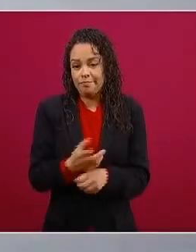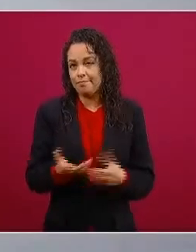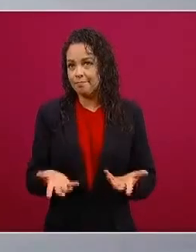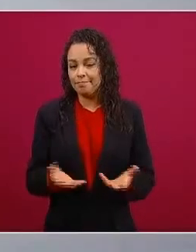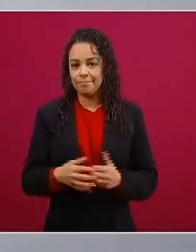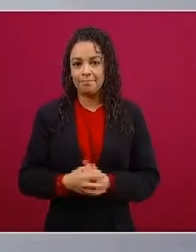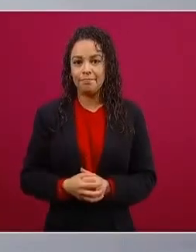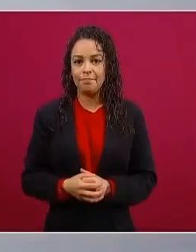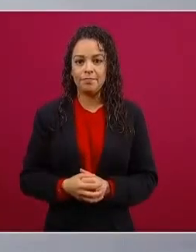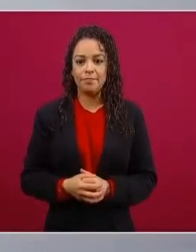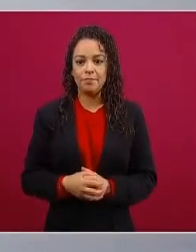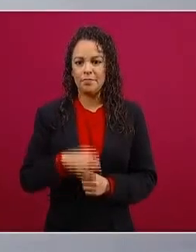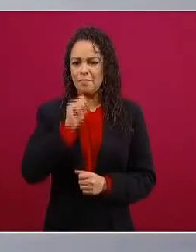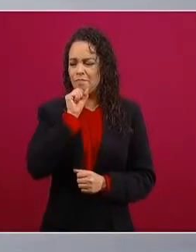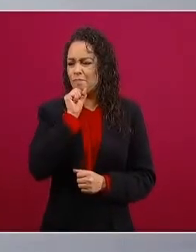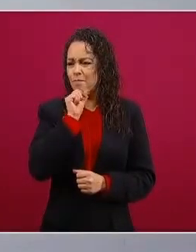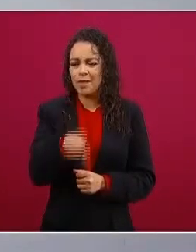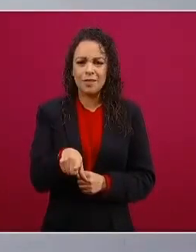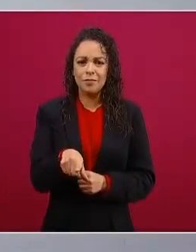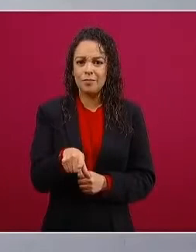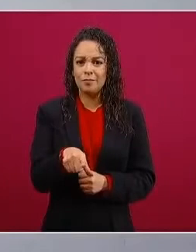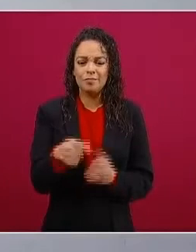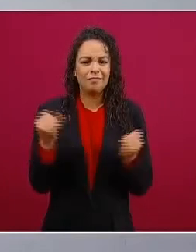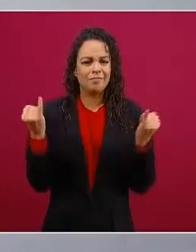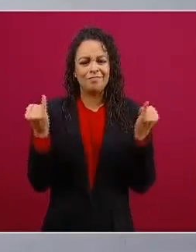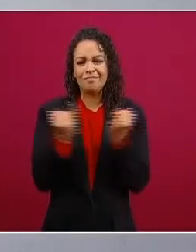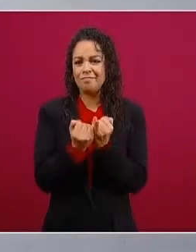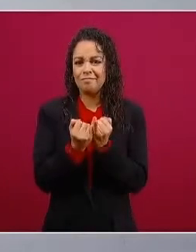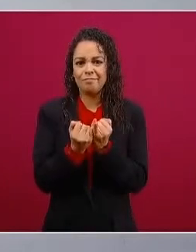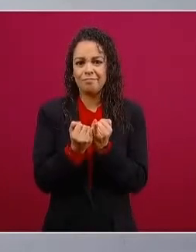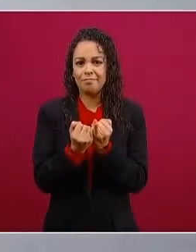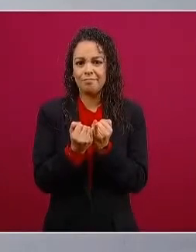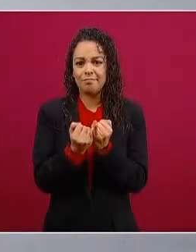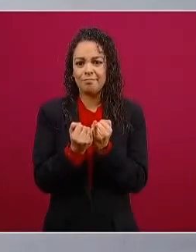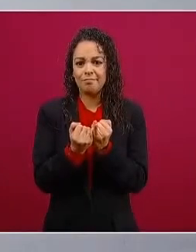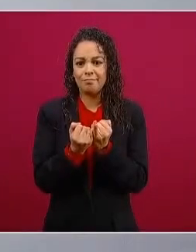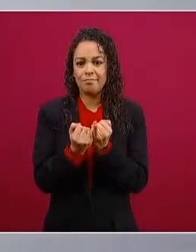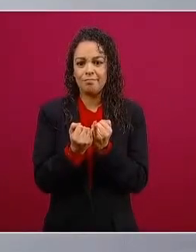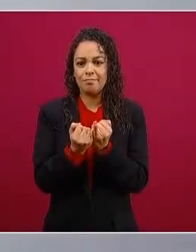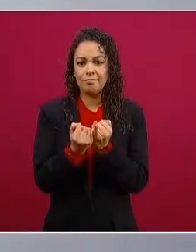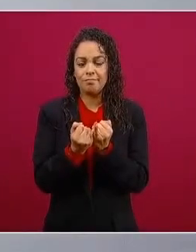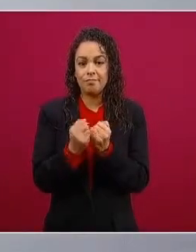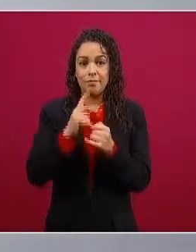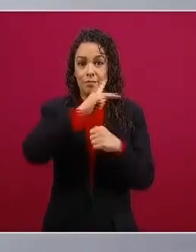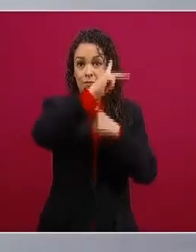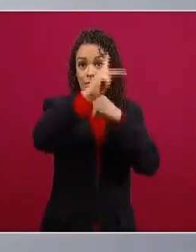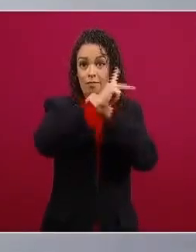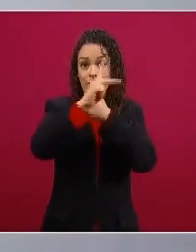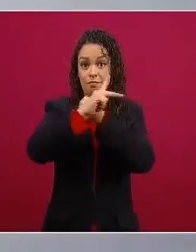lo mismo y en los congresos de todos los países